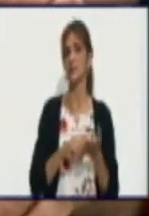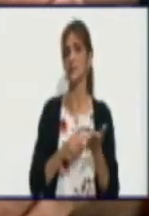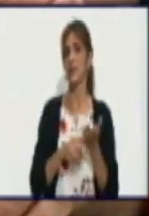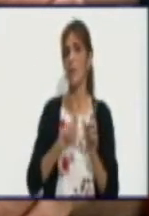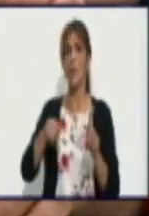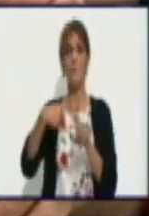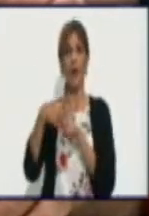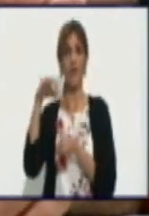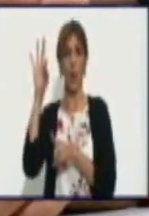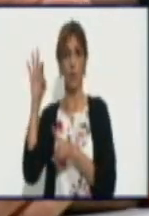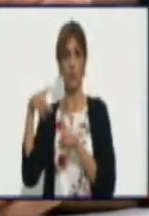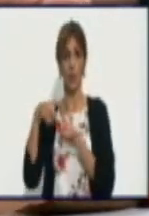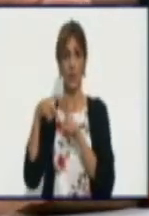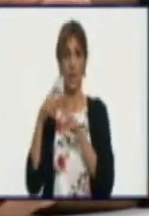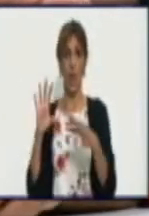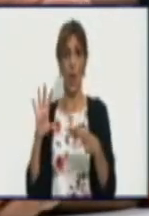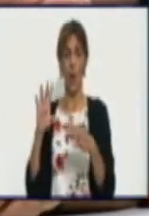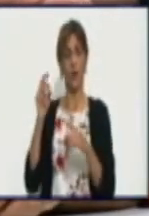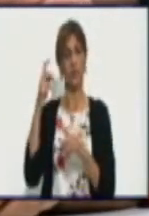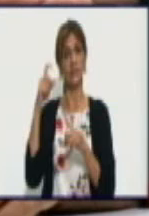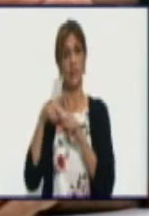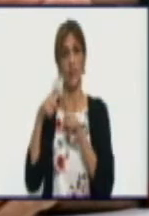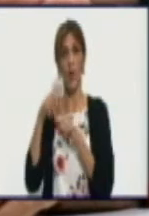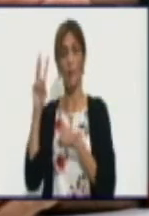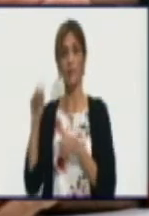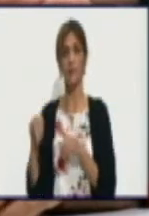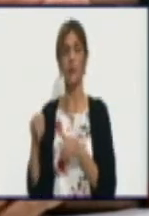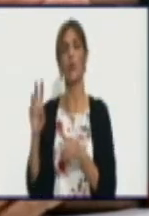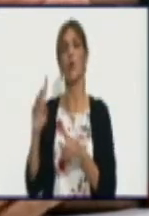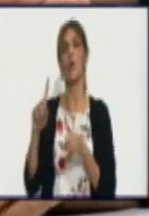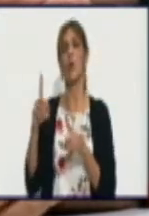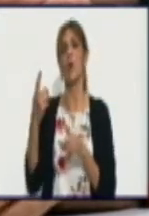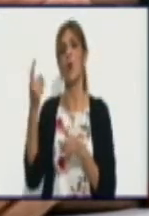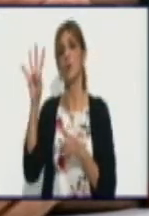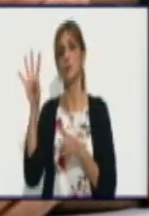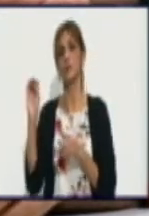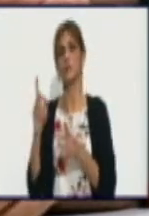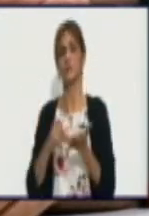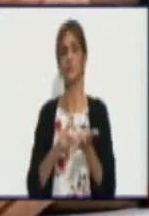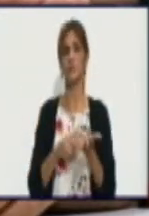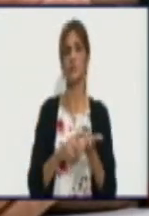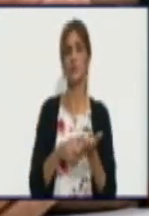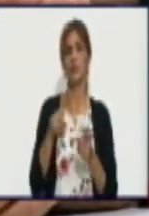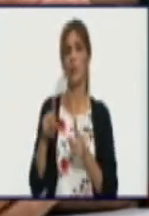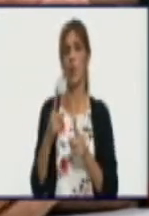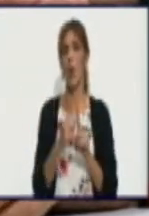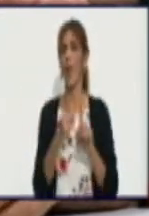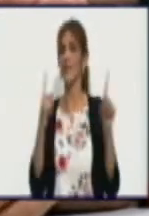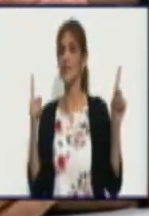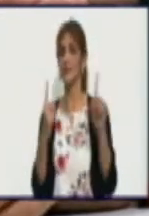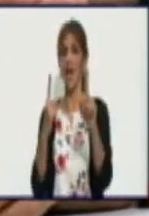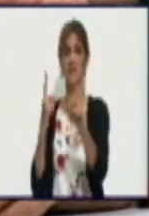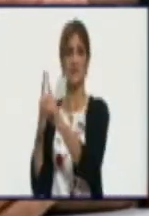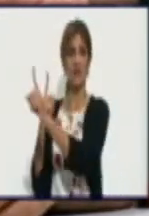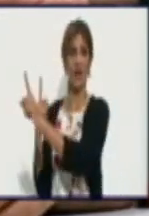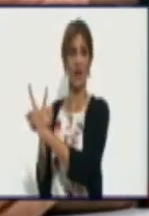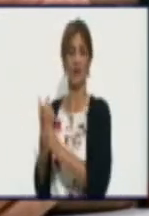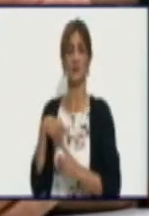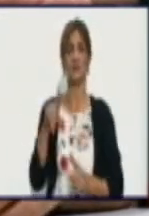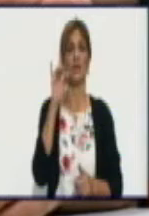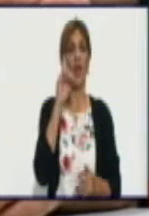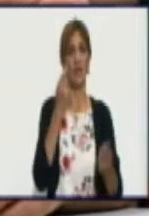litro. Con la discrepancia de la calidad de la leche, en la comercialización de la leche, que tiene mucha discrepancia.